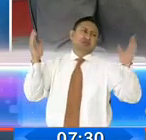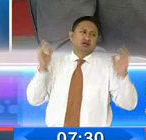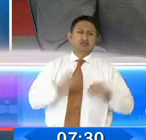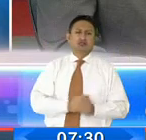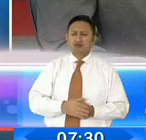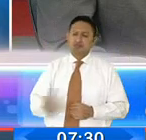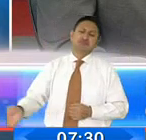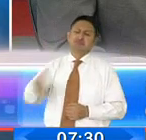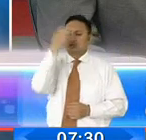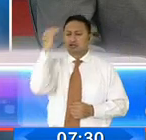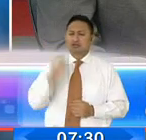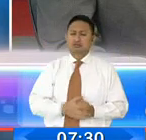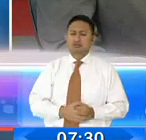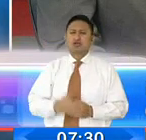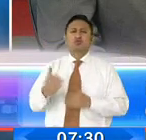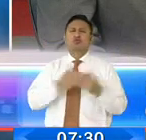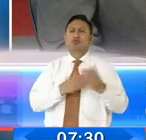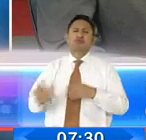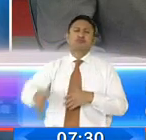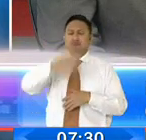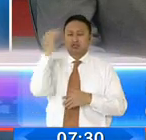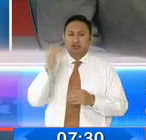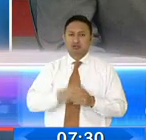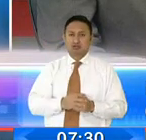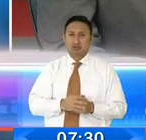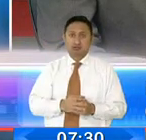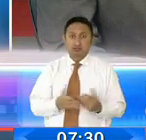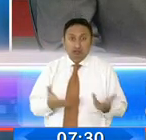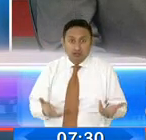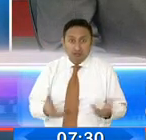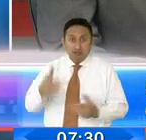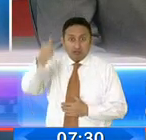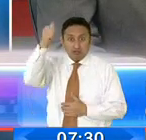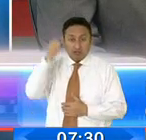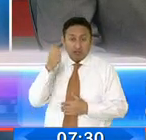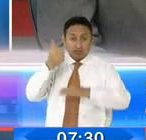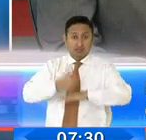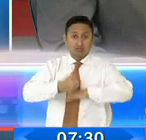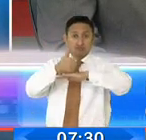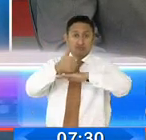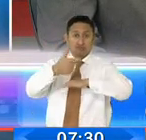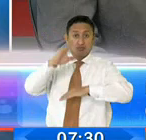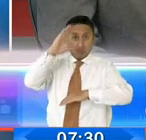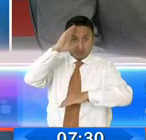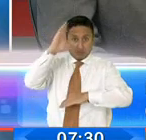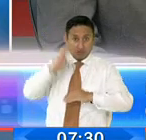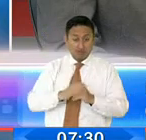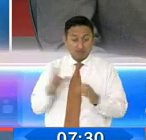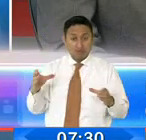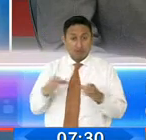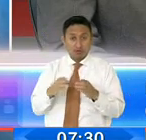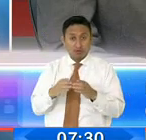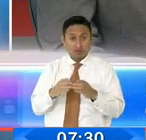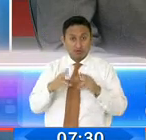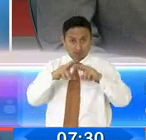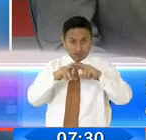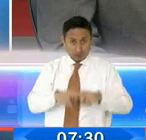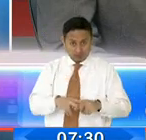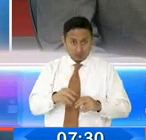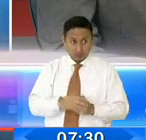usen nomás, qué importa, han sido caducados, y ayer el señor comandante de policía en la comisión de fiscalización